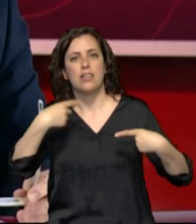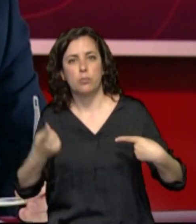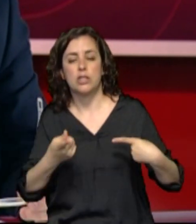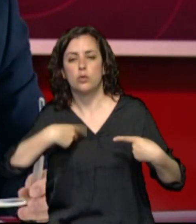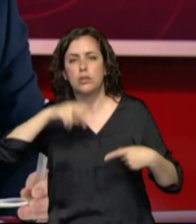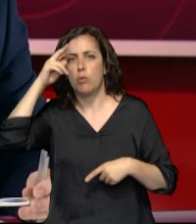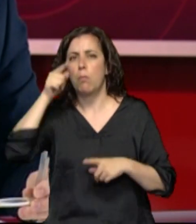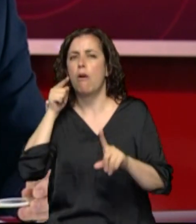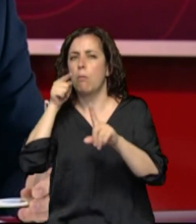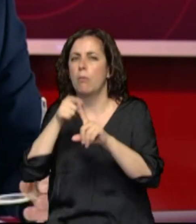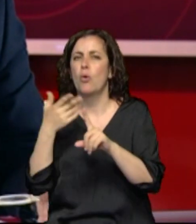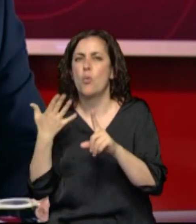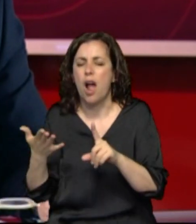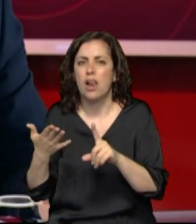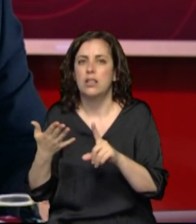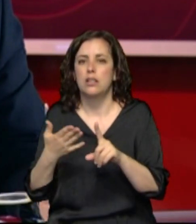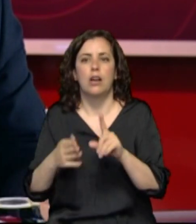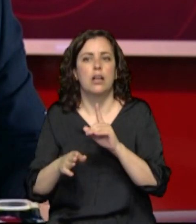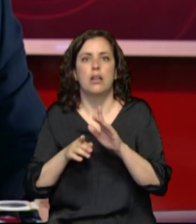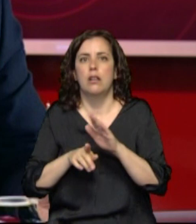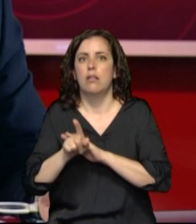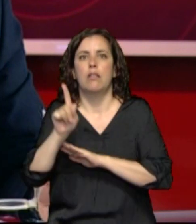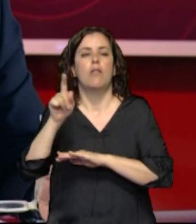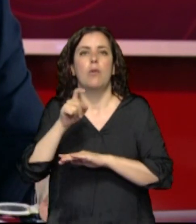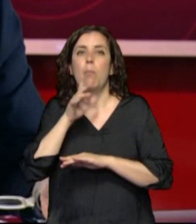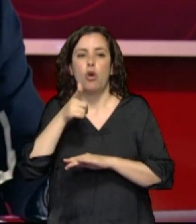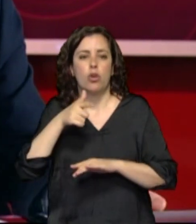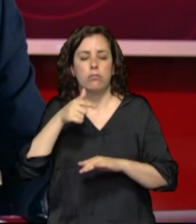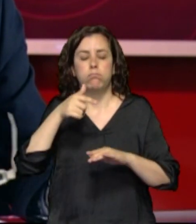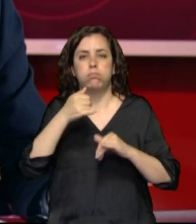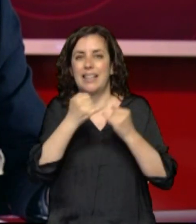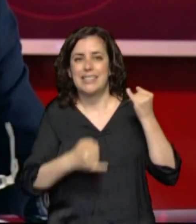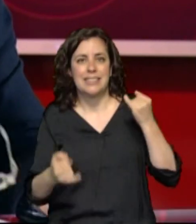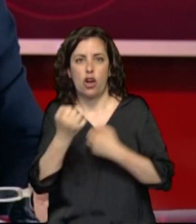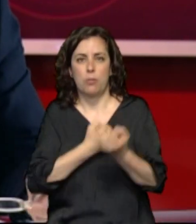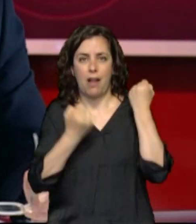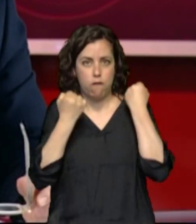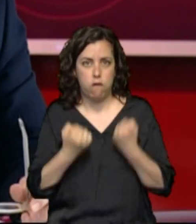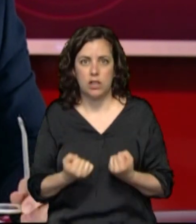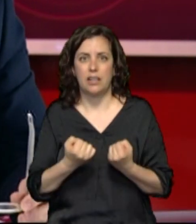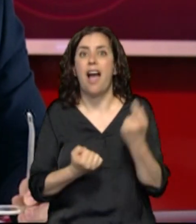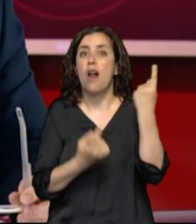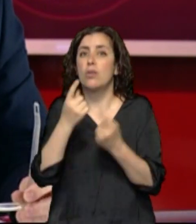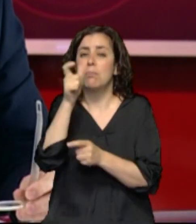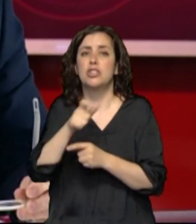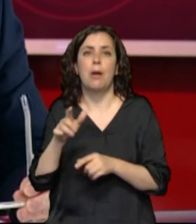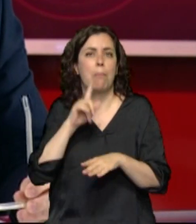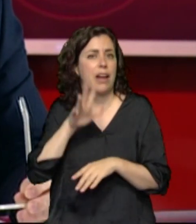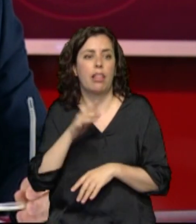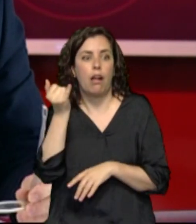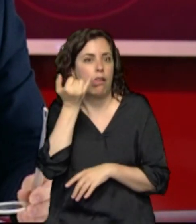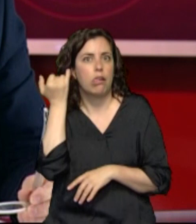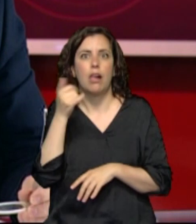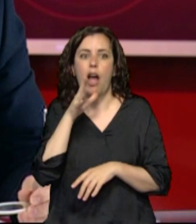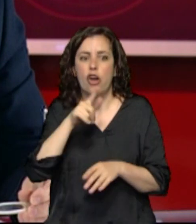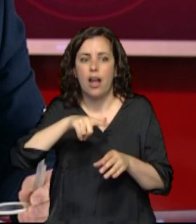adelante, lo que nos preocupa es salir del agujero económico que se ha hecho. Es que alguien parece que no se da cuenta del agujero económico que